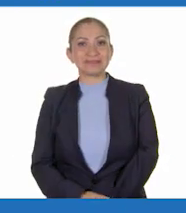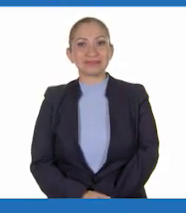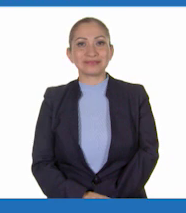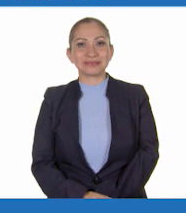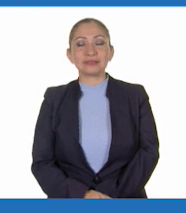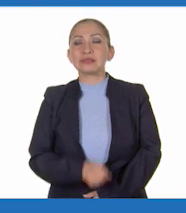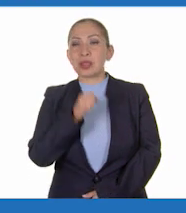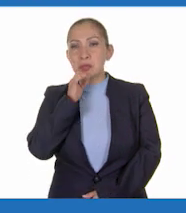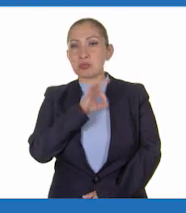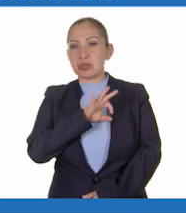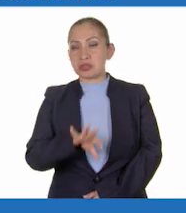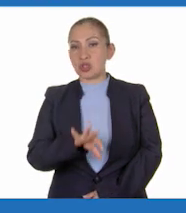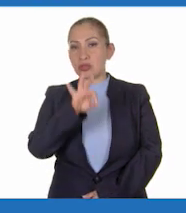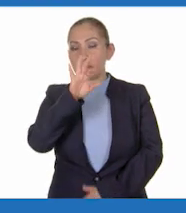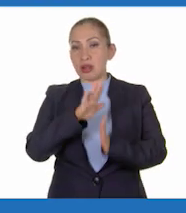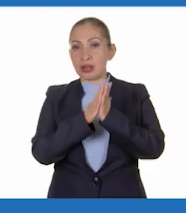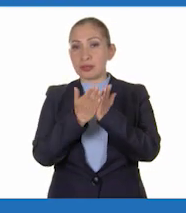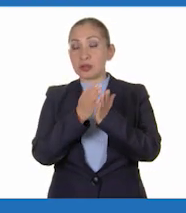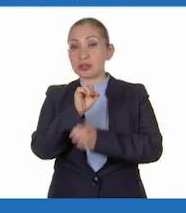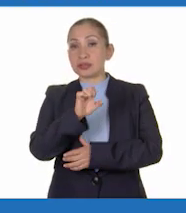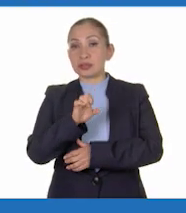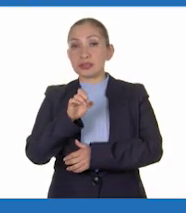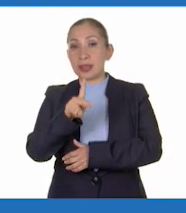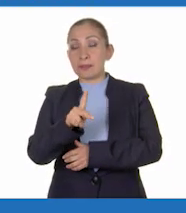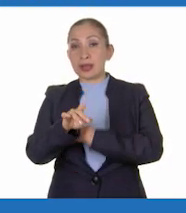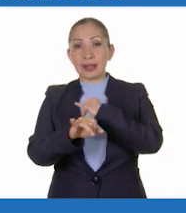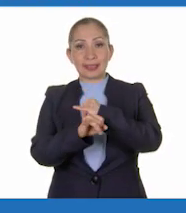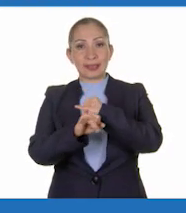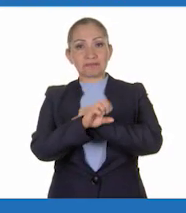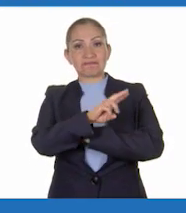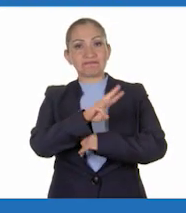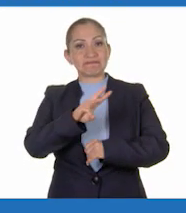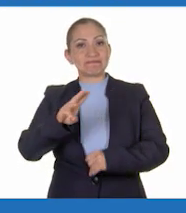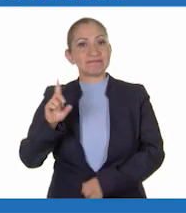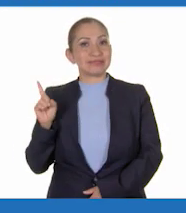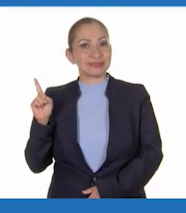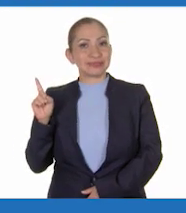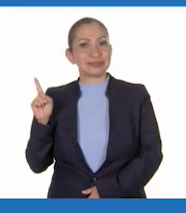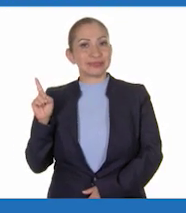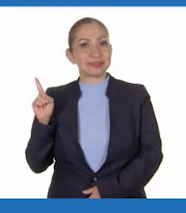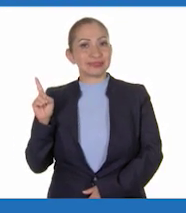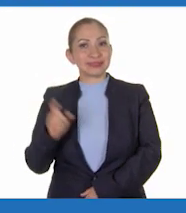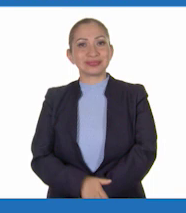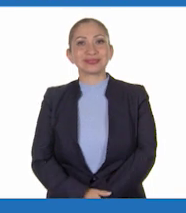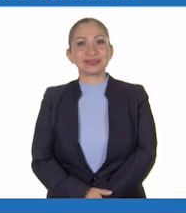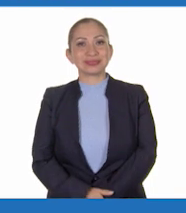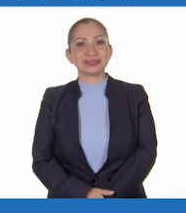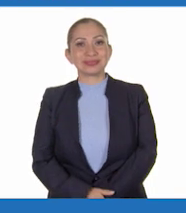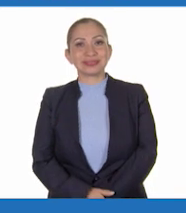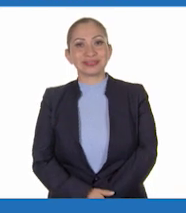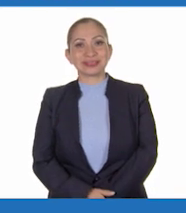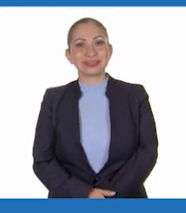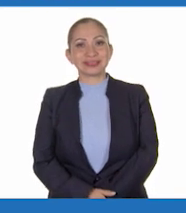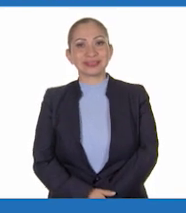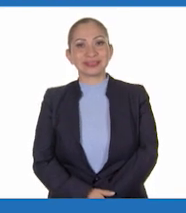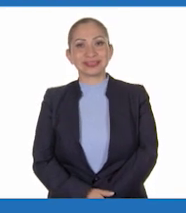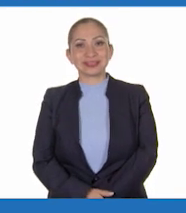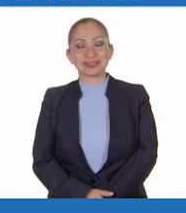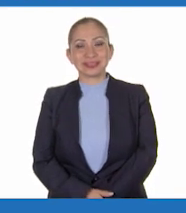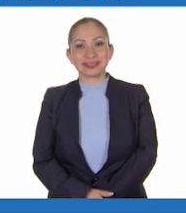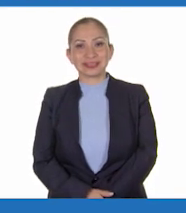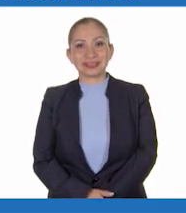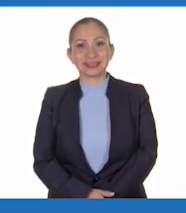También puedes encontrar los libros de texto en la página conaliteg.cep.gov